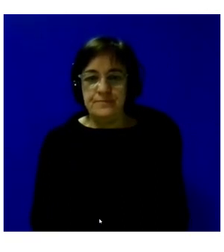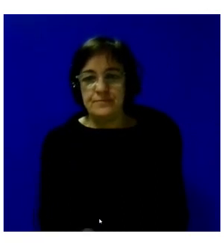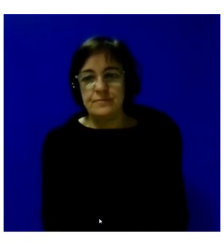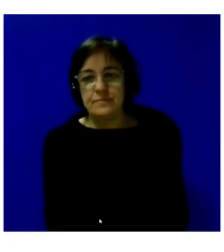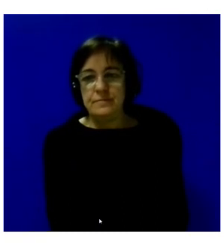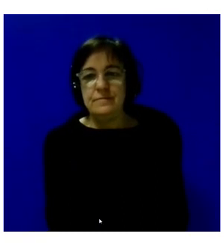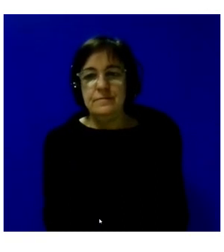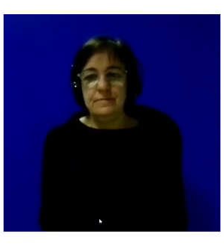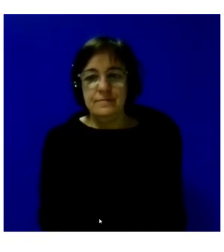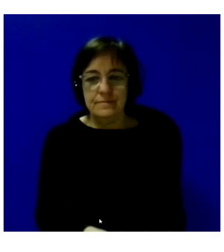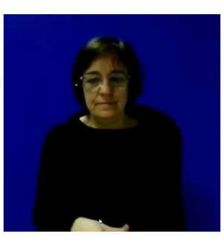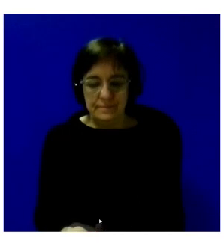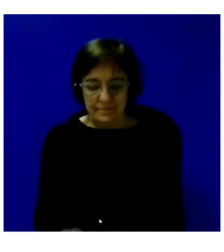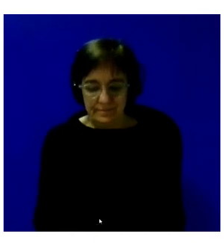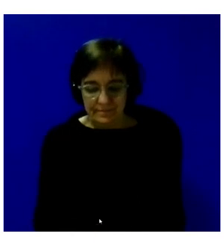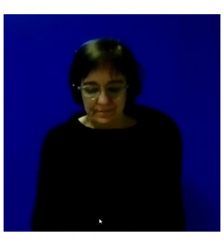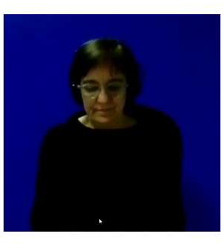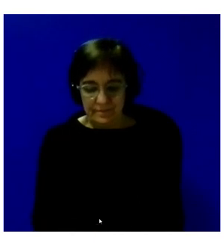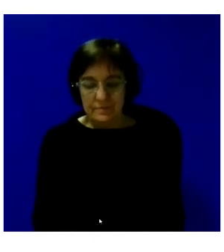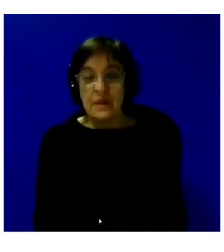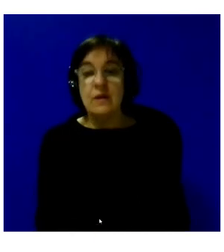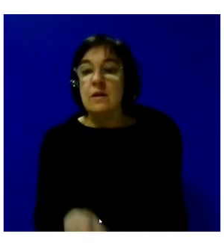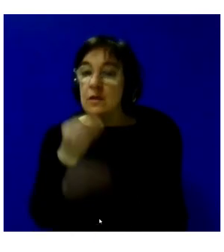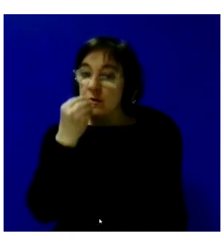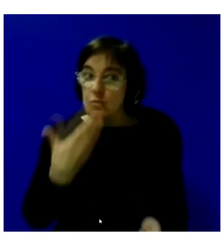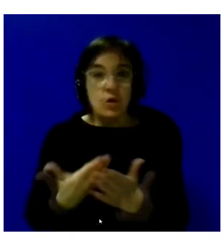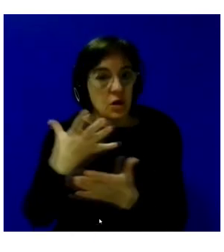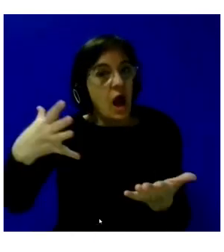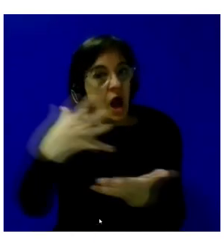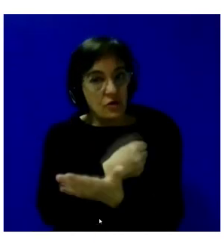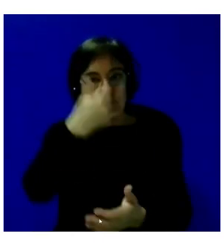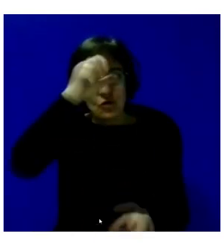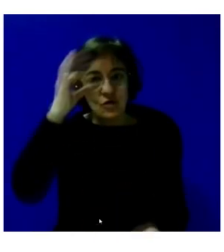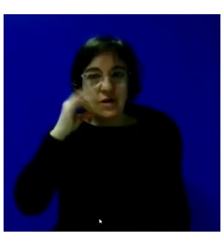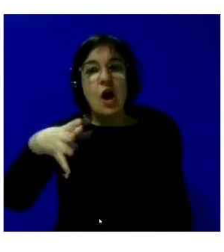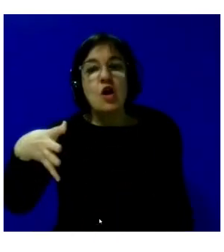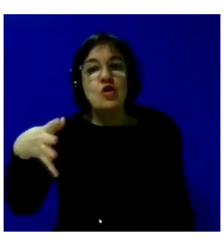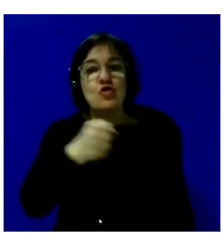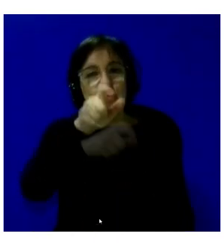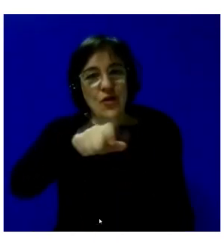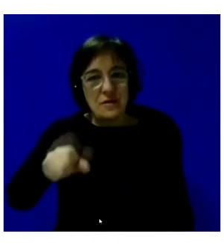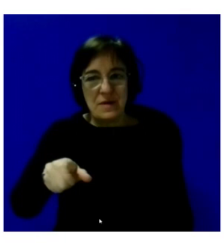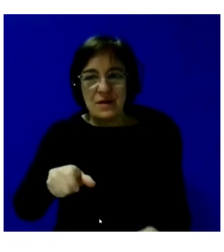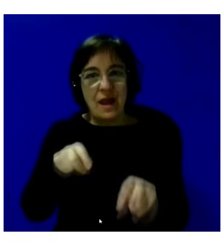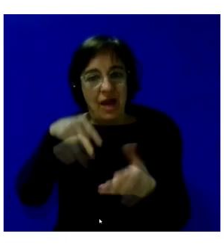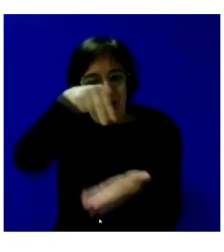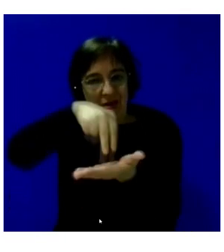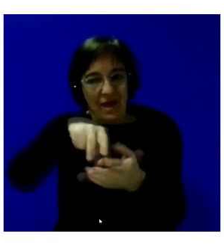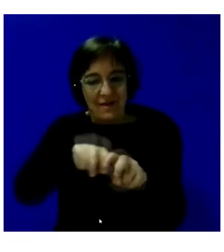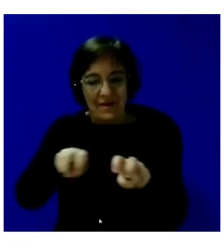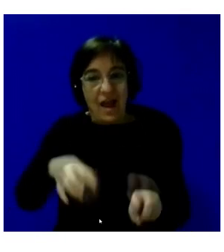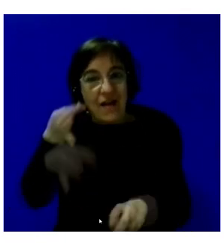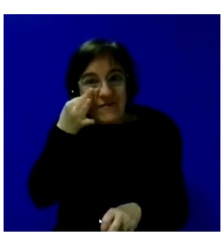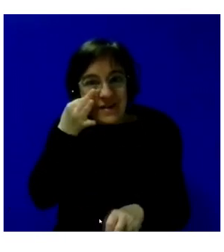Buenos días a todas y todos, a todas las personas que estáis presentes físicamente